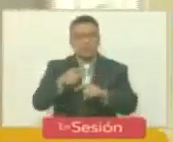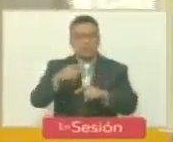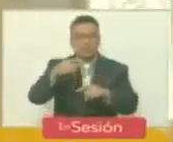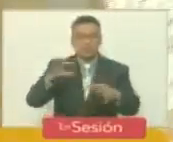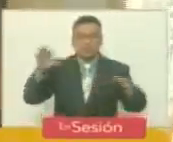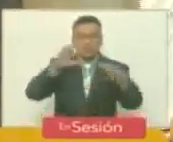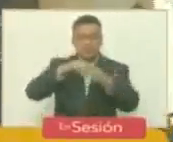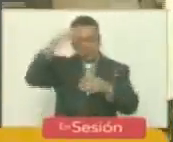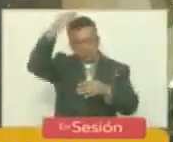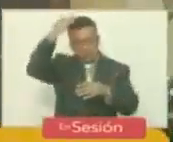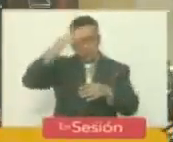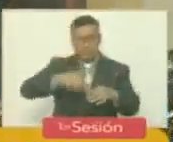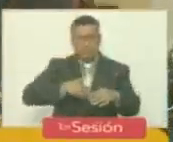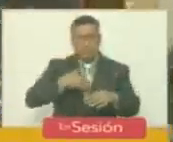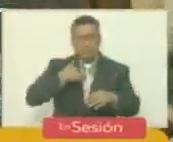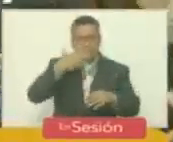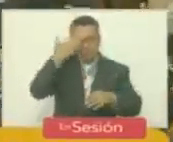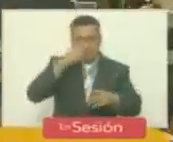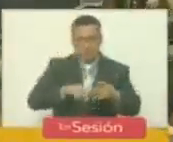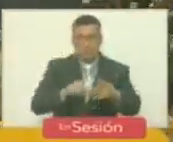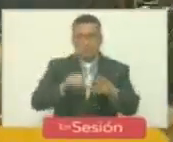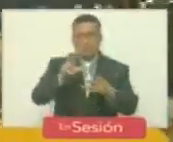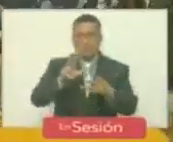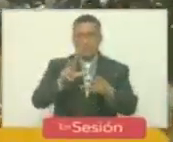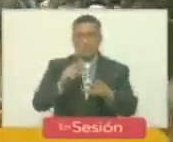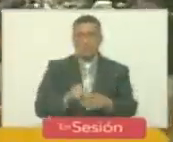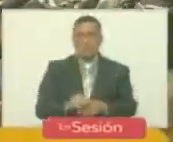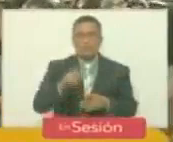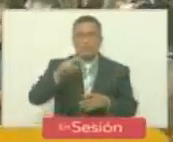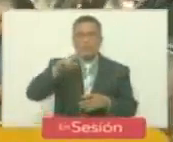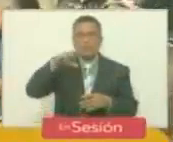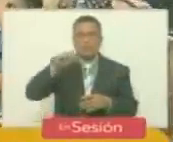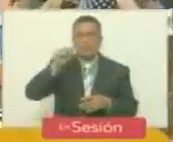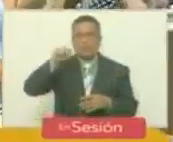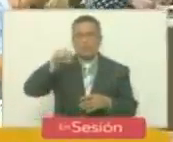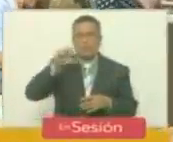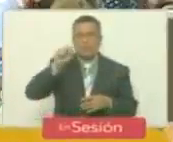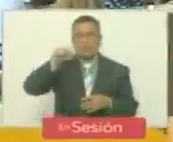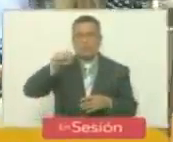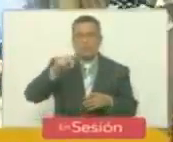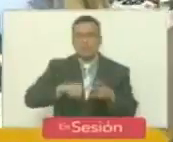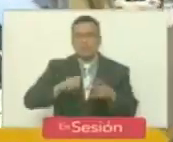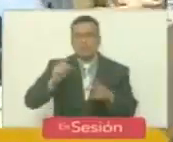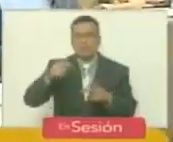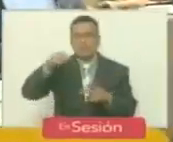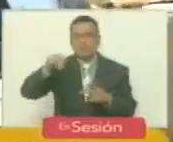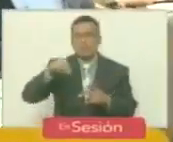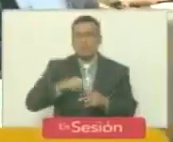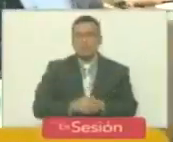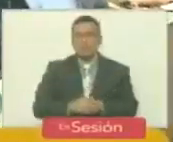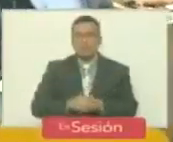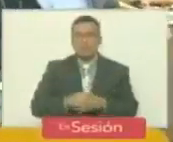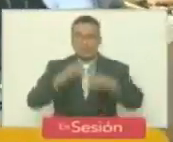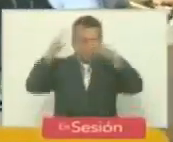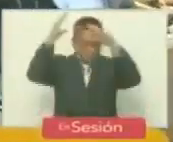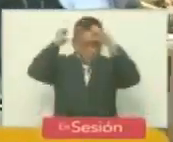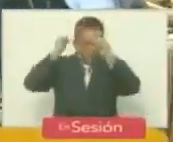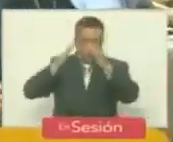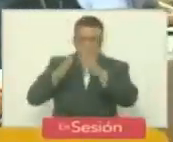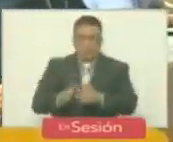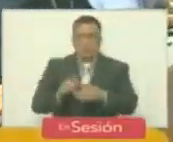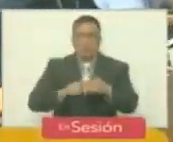Unido de Arabia Saudita. Tres, ciudadano Ramón Antonio Gordils Montes, como embajador